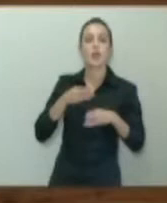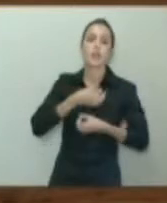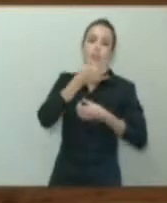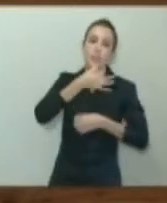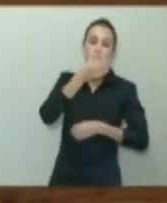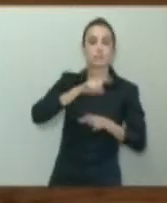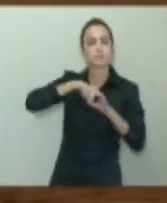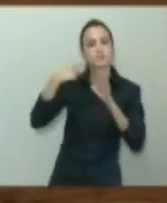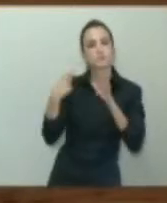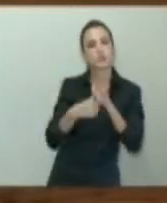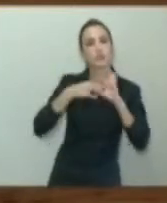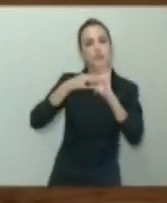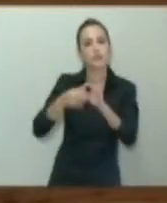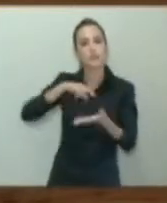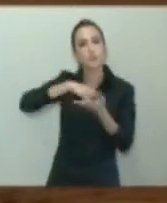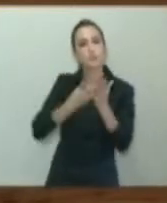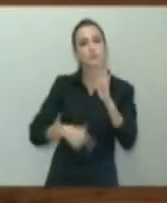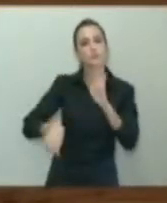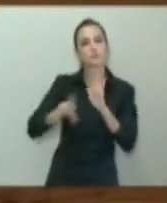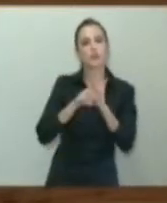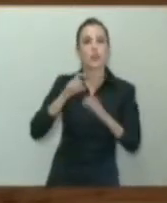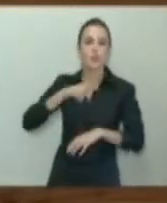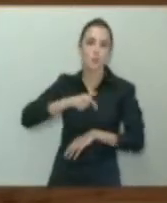¿Qué es Consejero de la Ley de Juego y Apuestas?